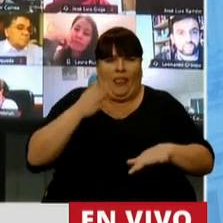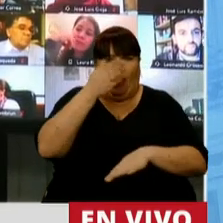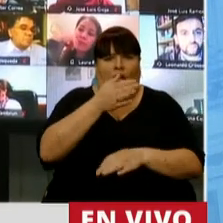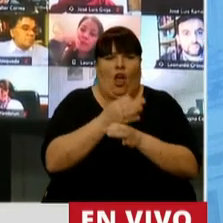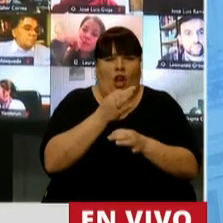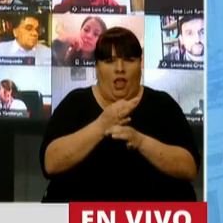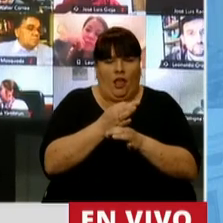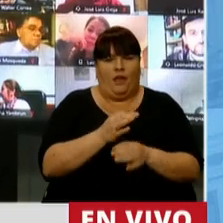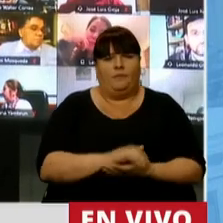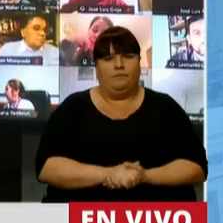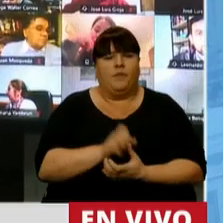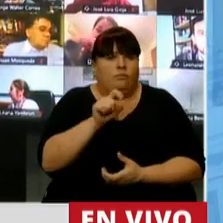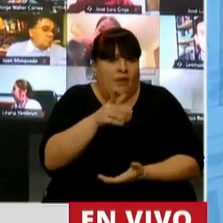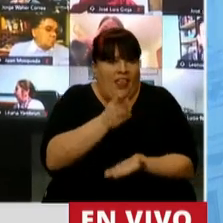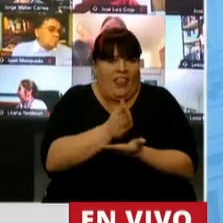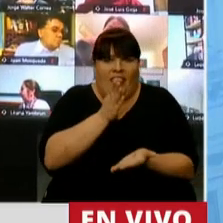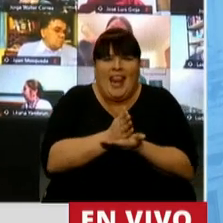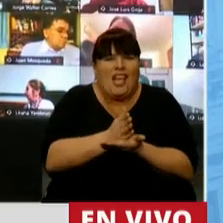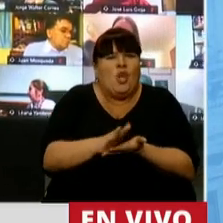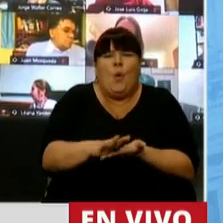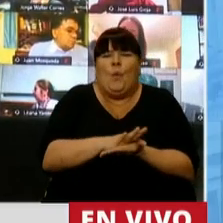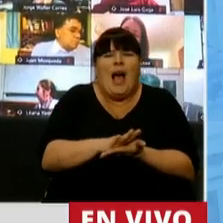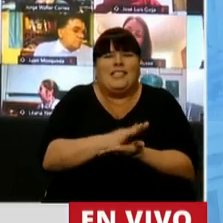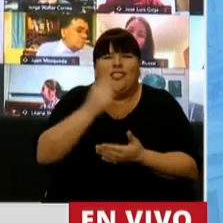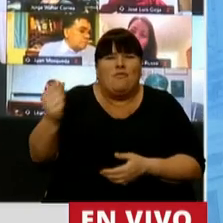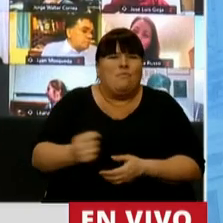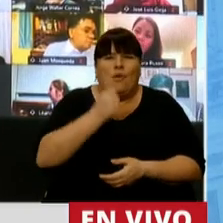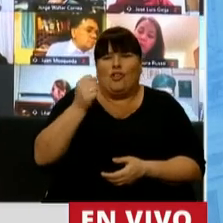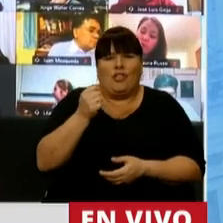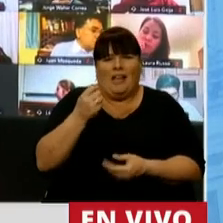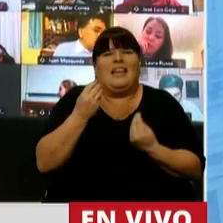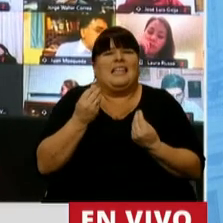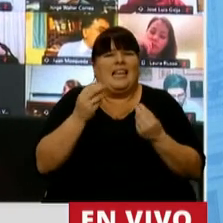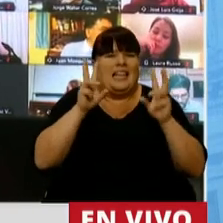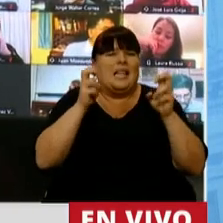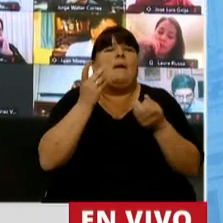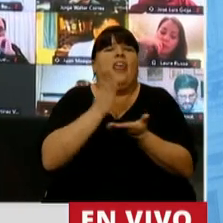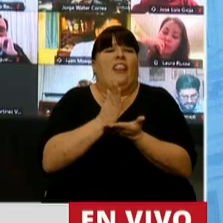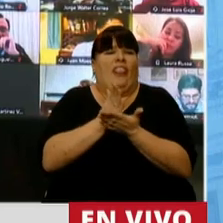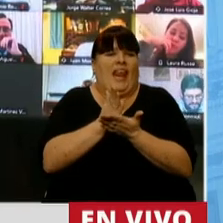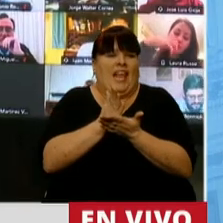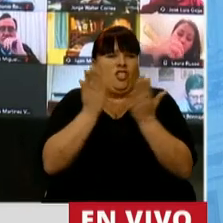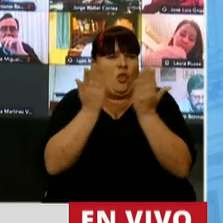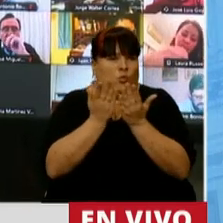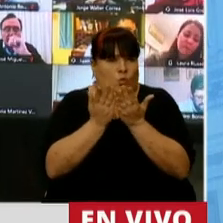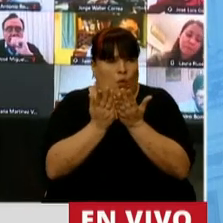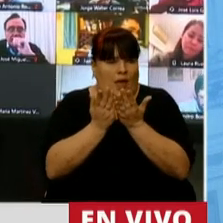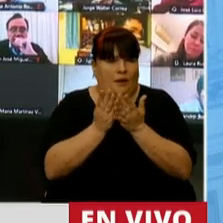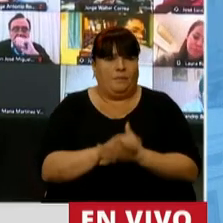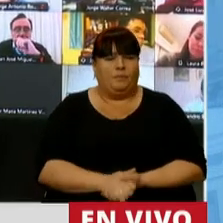chicos de un derecho tan básico y fundamental como es el derecho a estudiar.